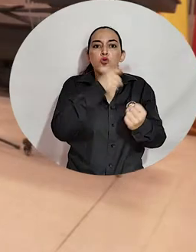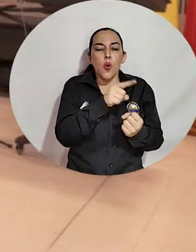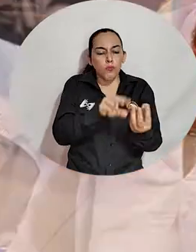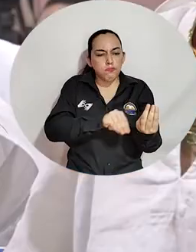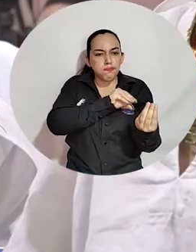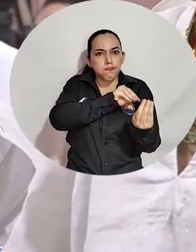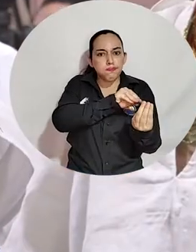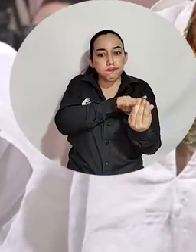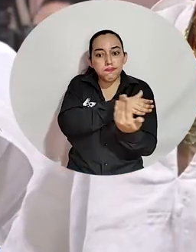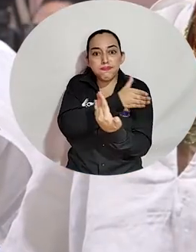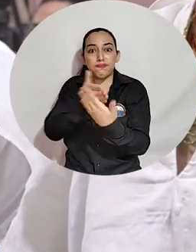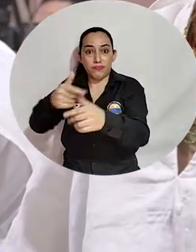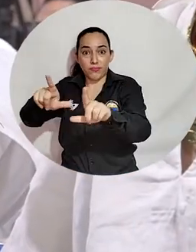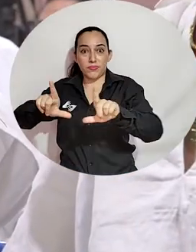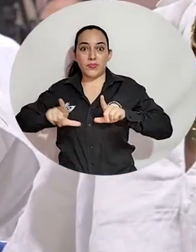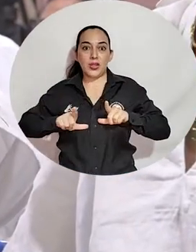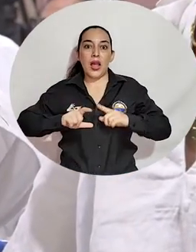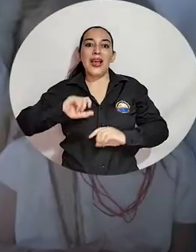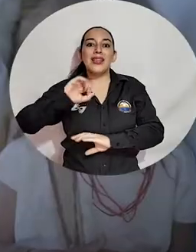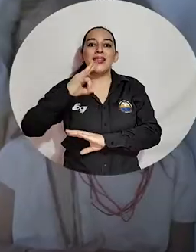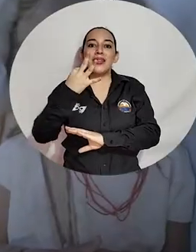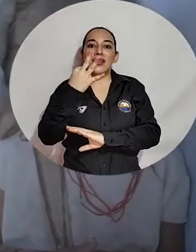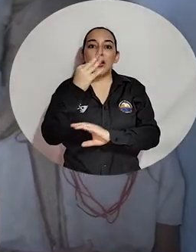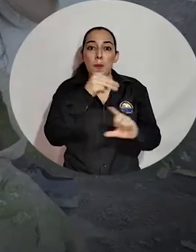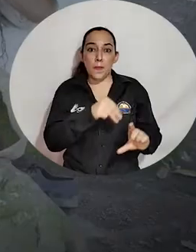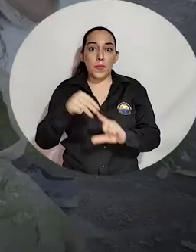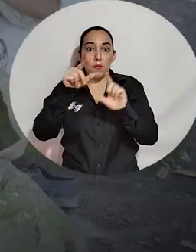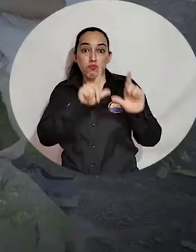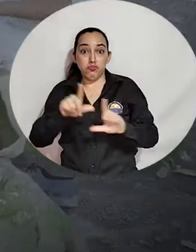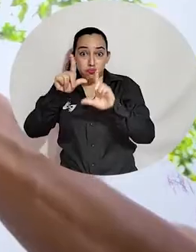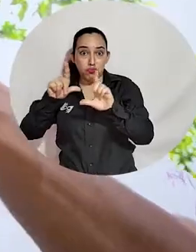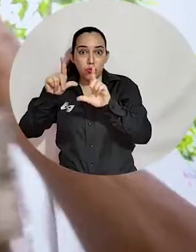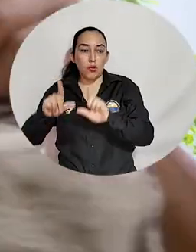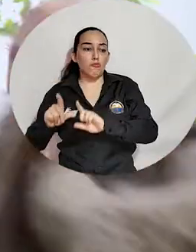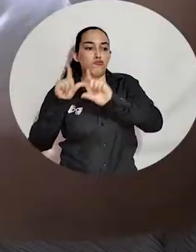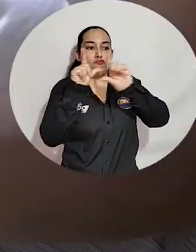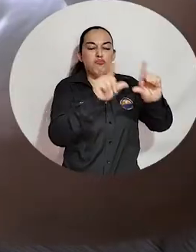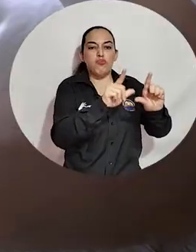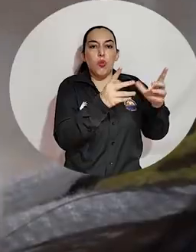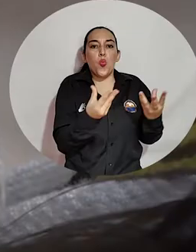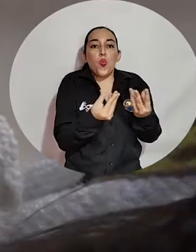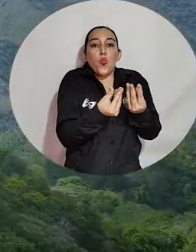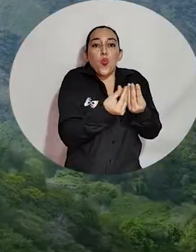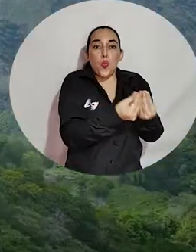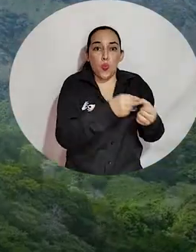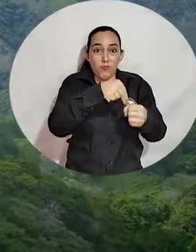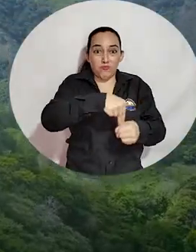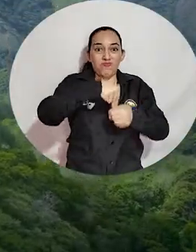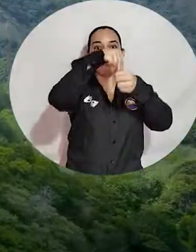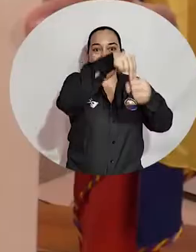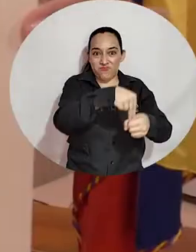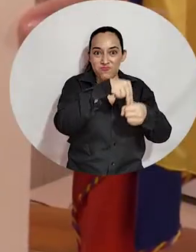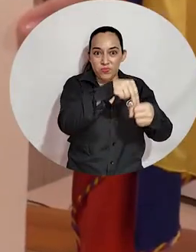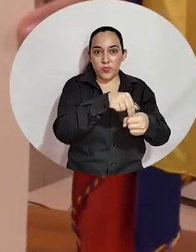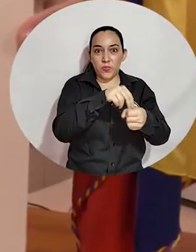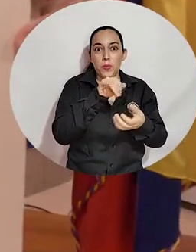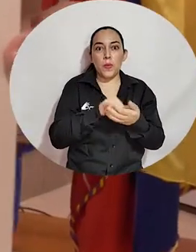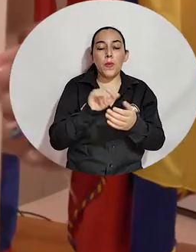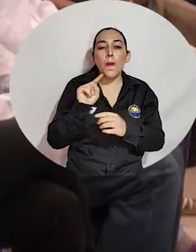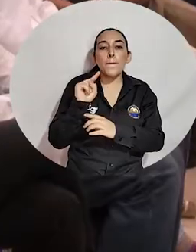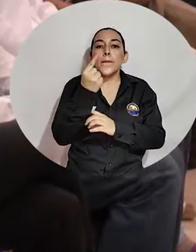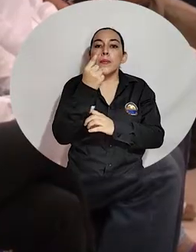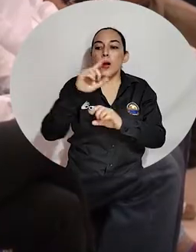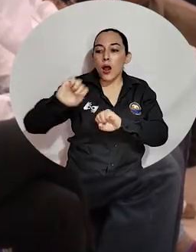formación y se convierte en la tercera entregada para estudios de posgrado a comunidades indígenas de la Sierra Nevada de Santa Marta, así como en la primera en